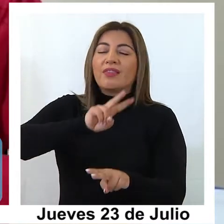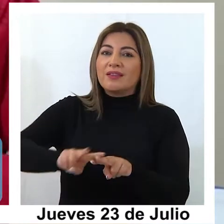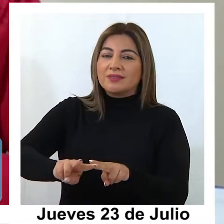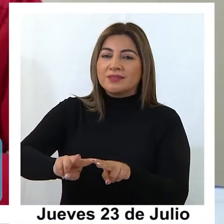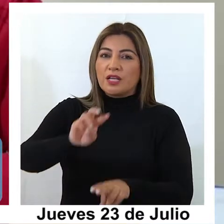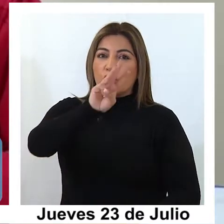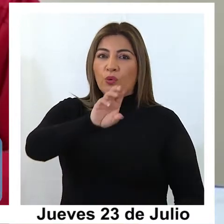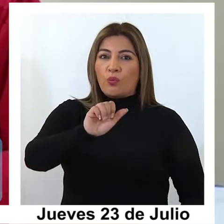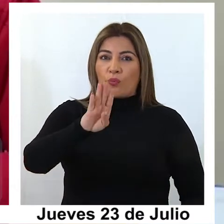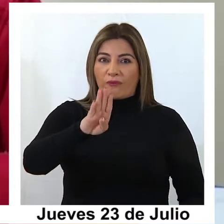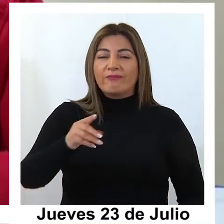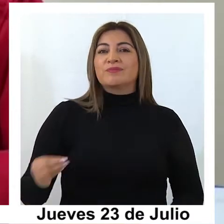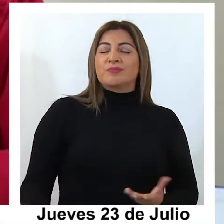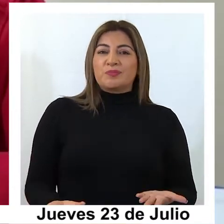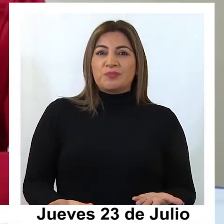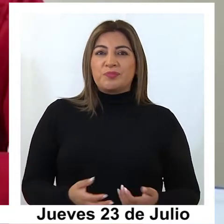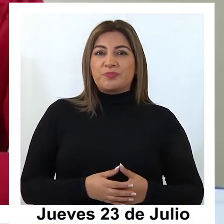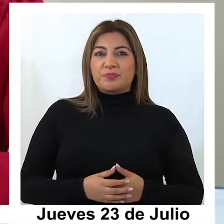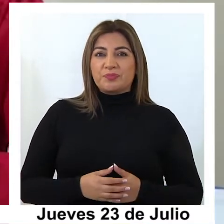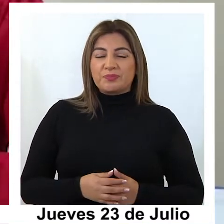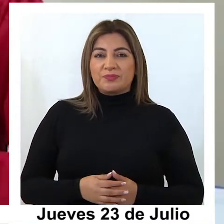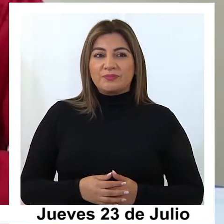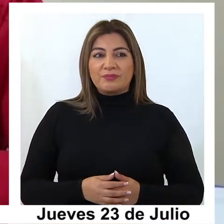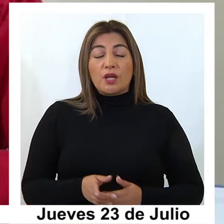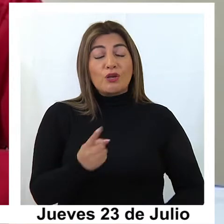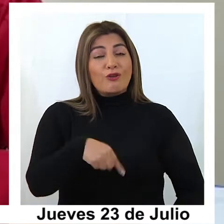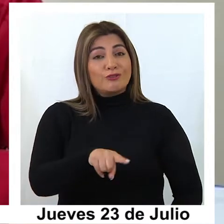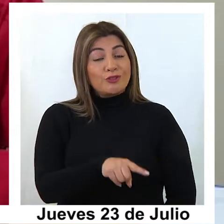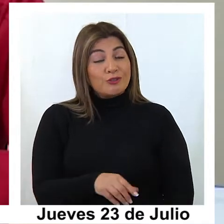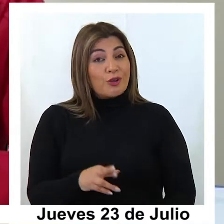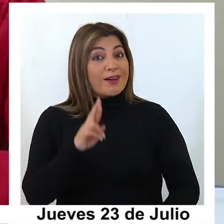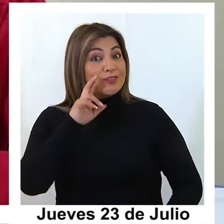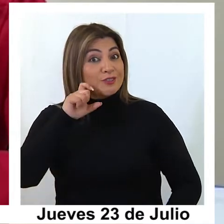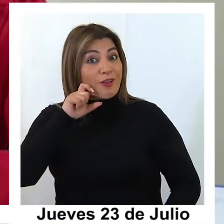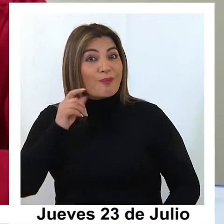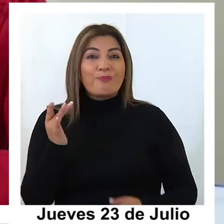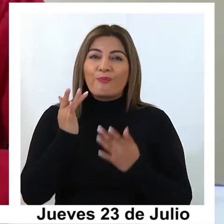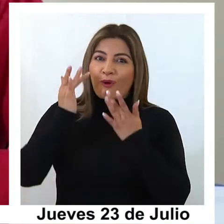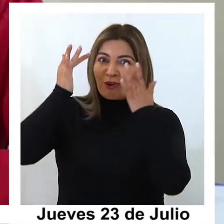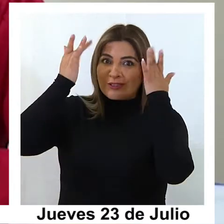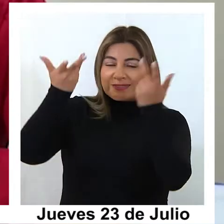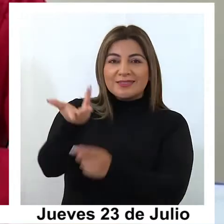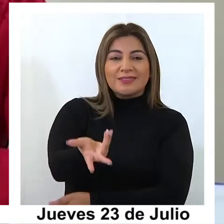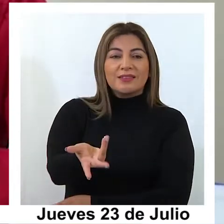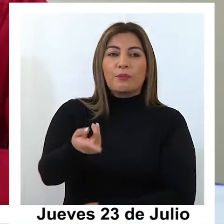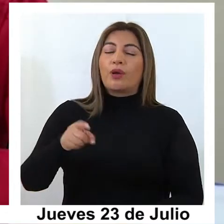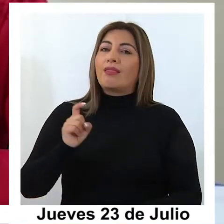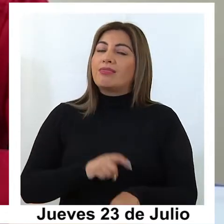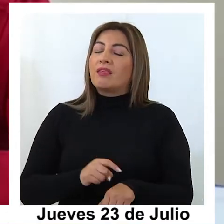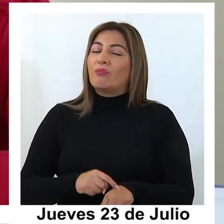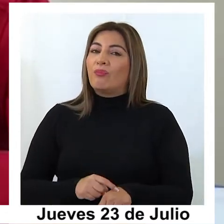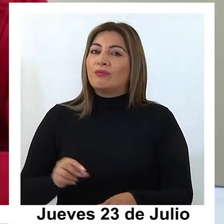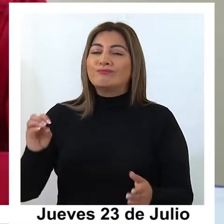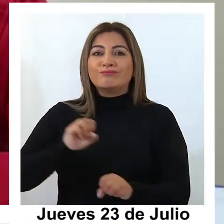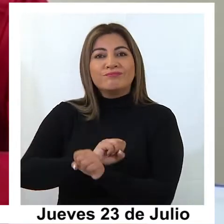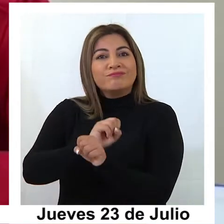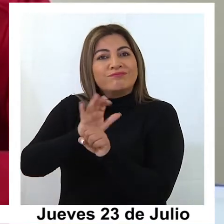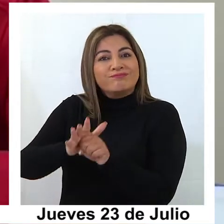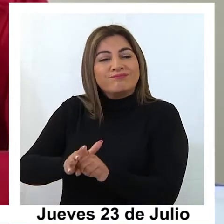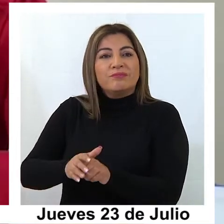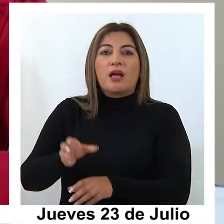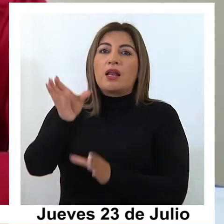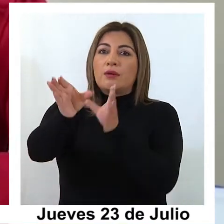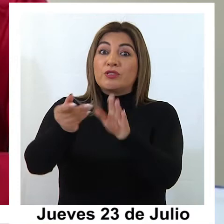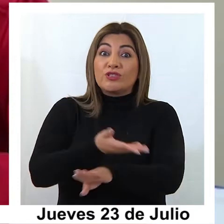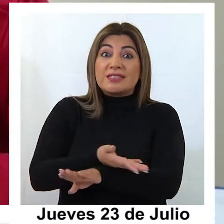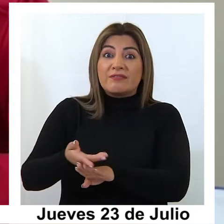a través de nuestra página web, lo cual nos pone muy contentos porque esto significa, sobre todo en estos tiempos de pandemia, acercar